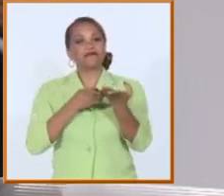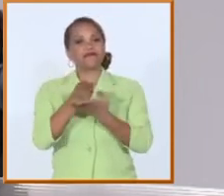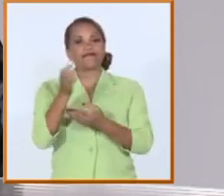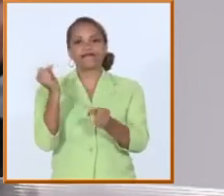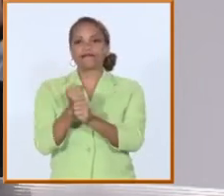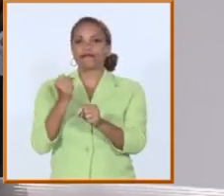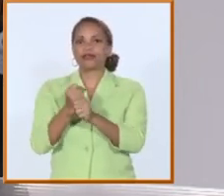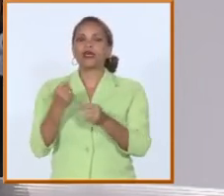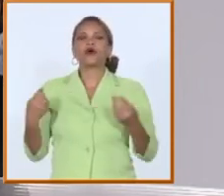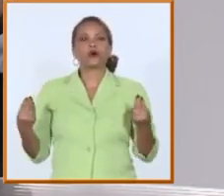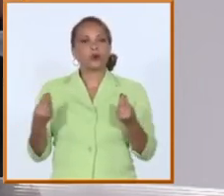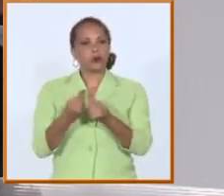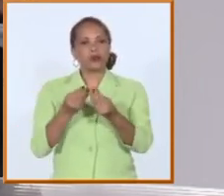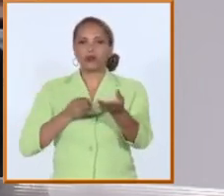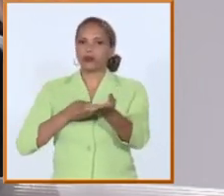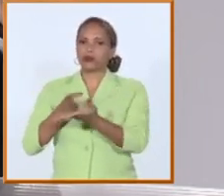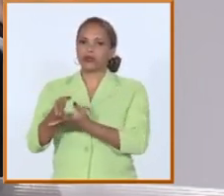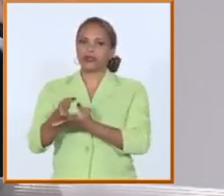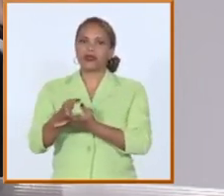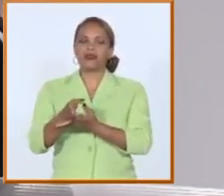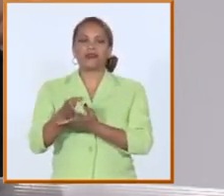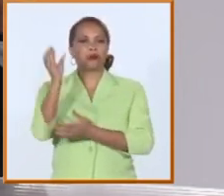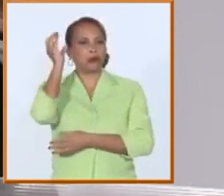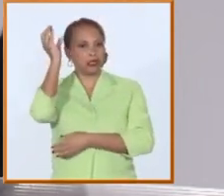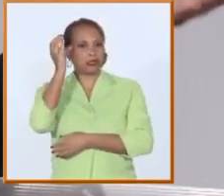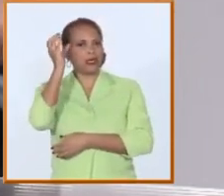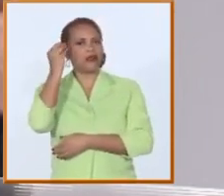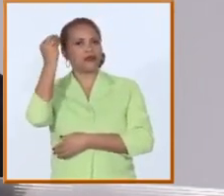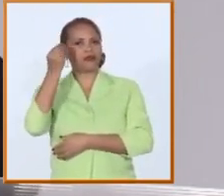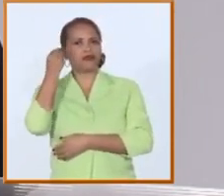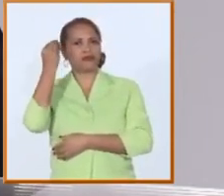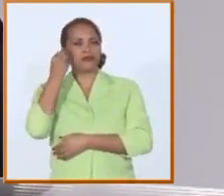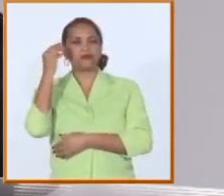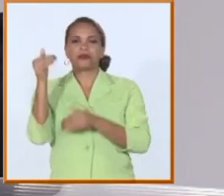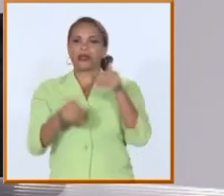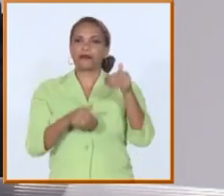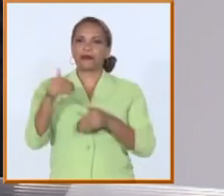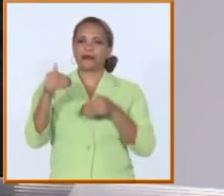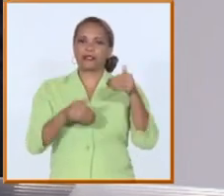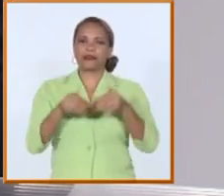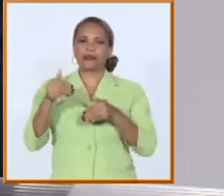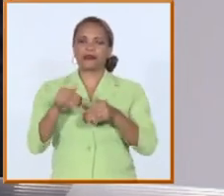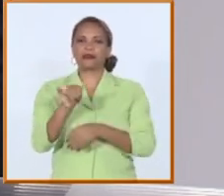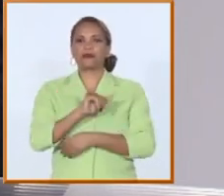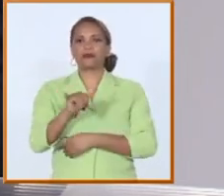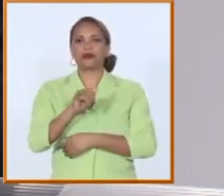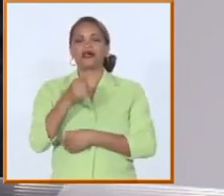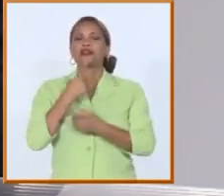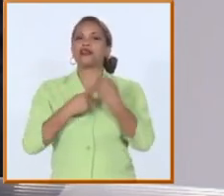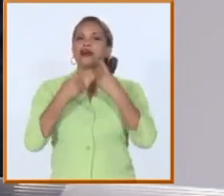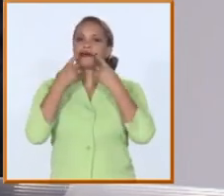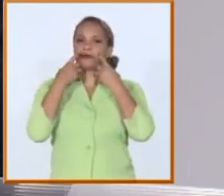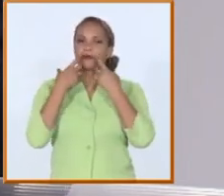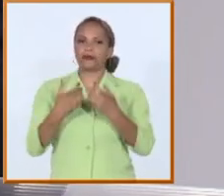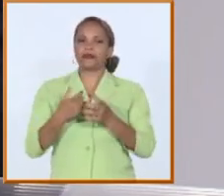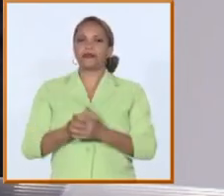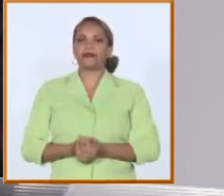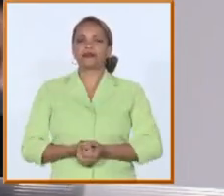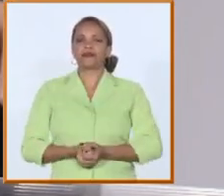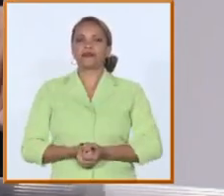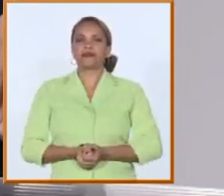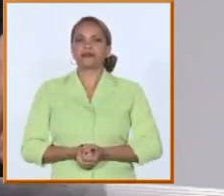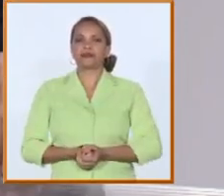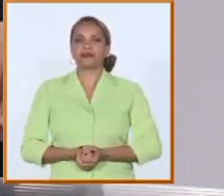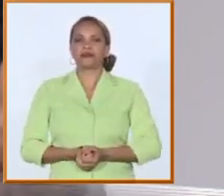hacer de conjunto hemos tenido en cuenta sus criterios lo seguiremos teniendo en cuenta y si su participación como había dicho es imprescindible pero también pero